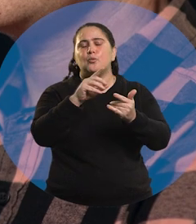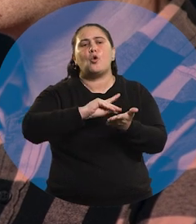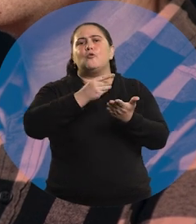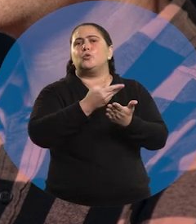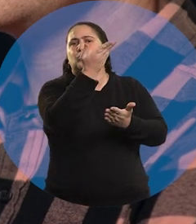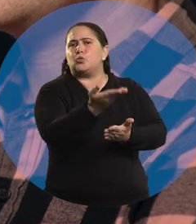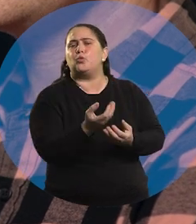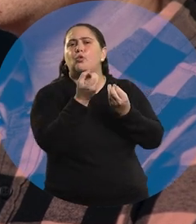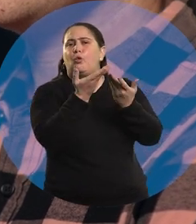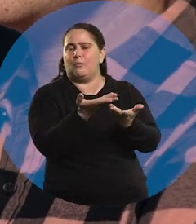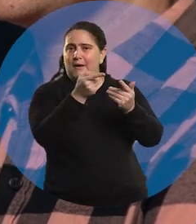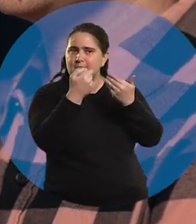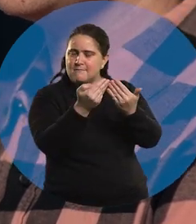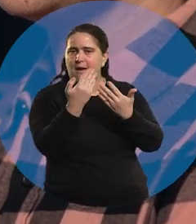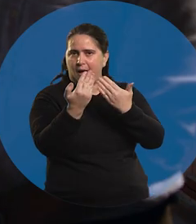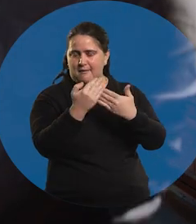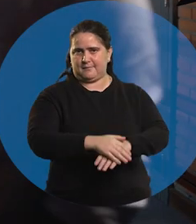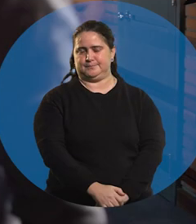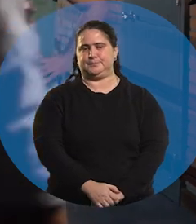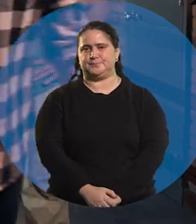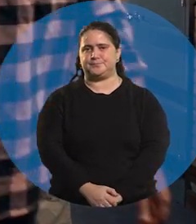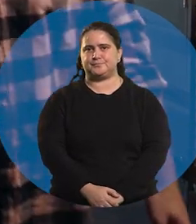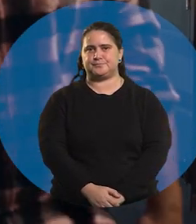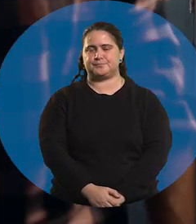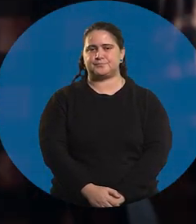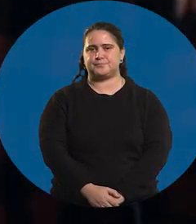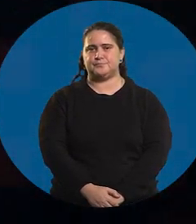es el cómo te definís y ahí a partir de ahí conversar. Vamos, entonces.